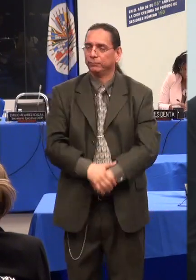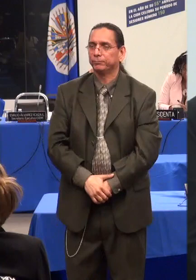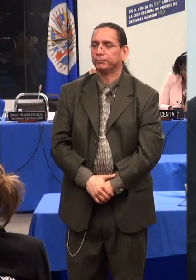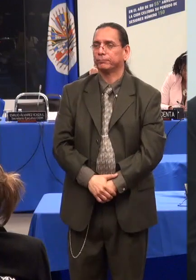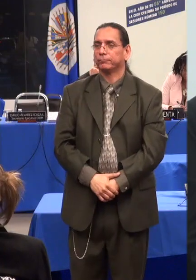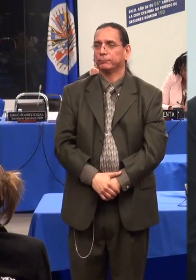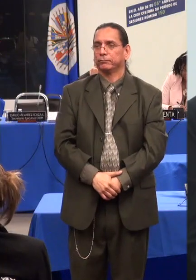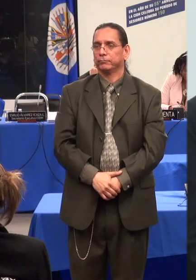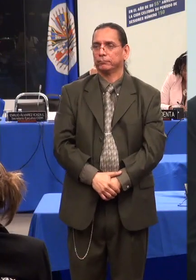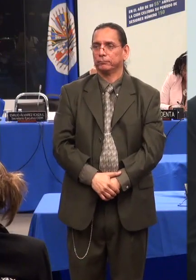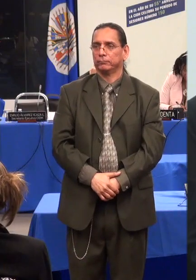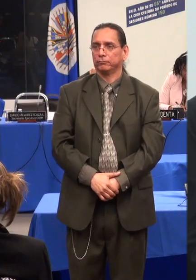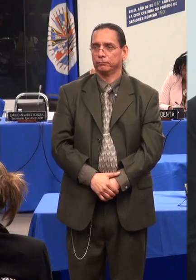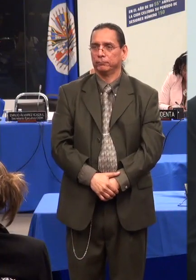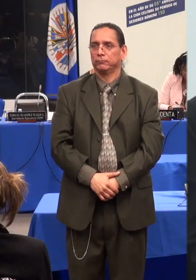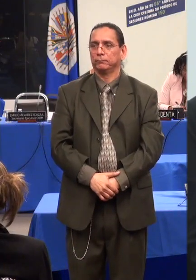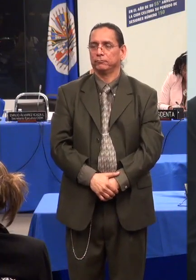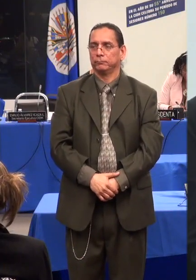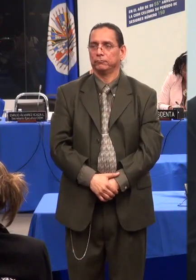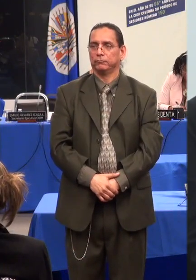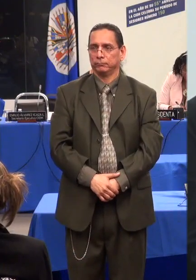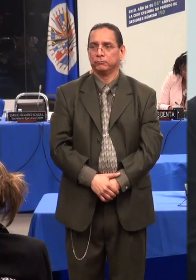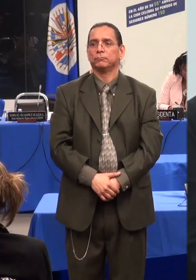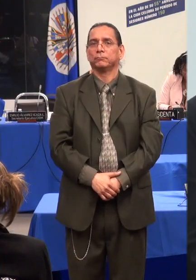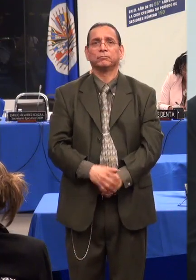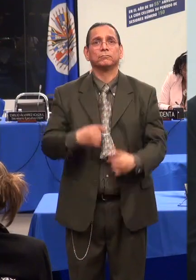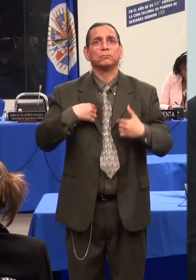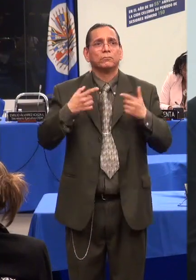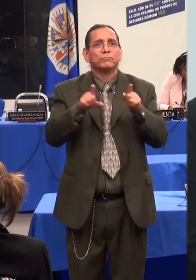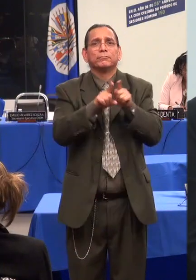político a partir de un discurso que